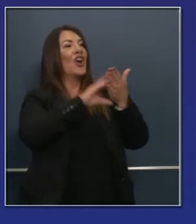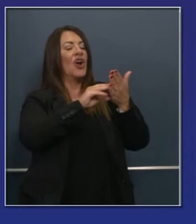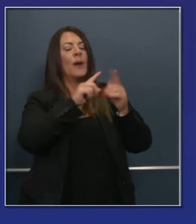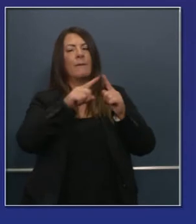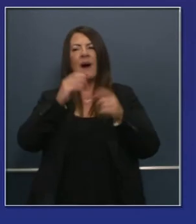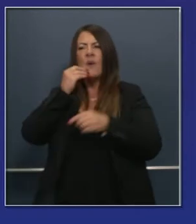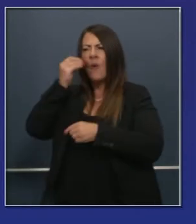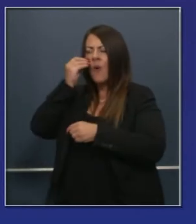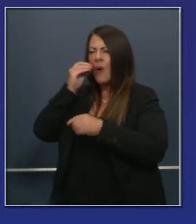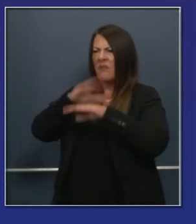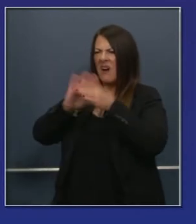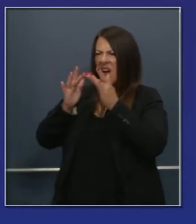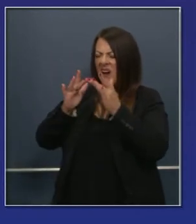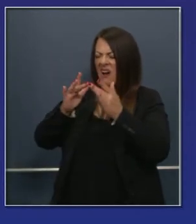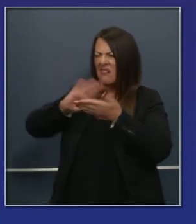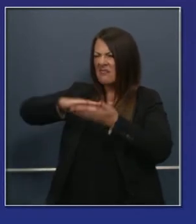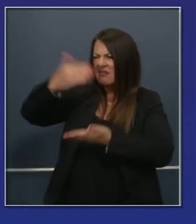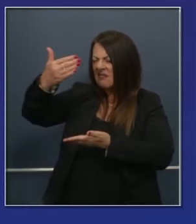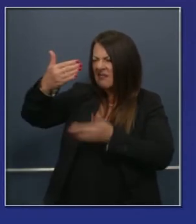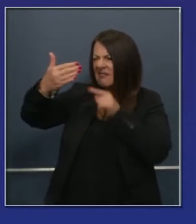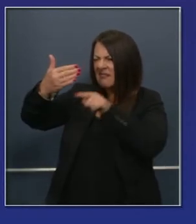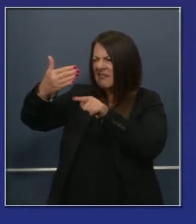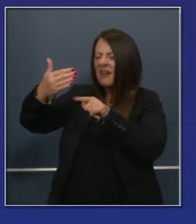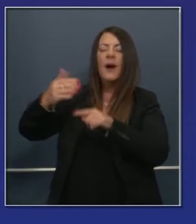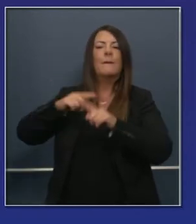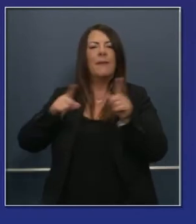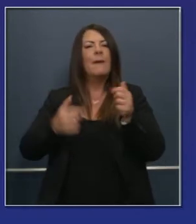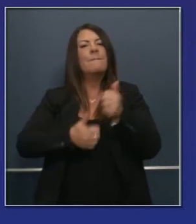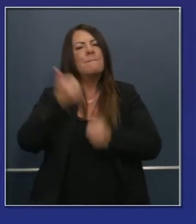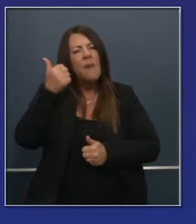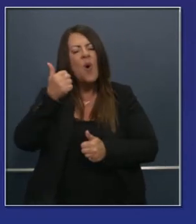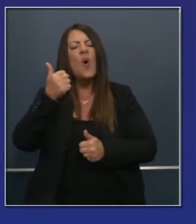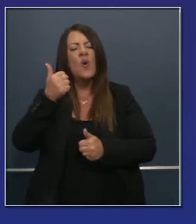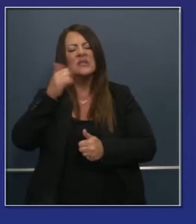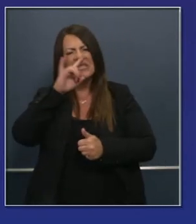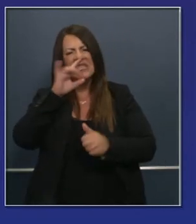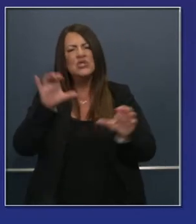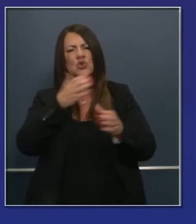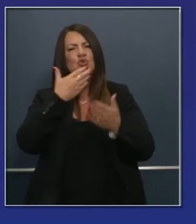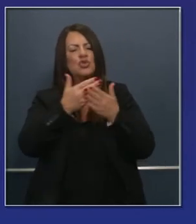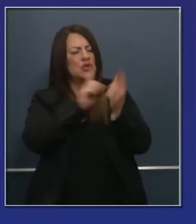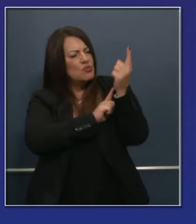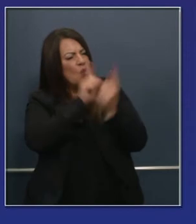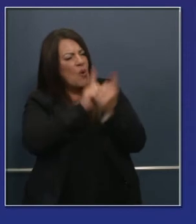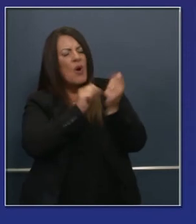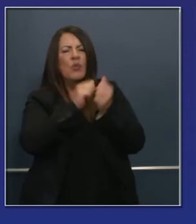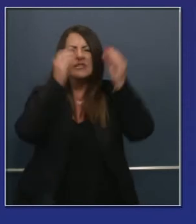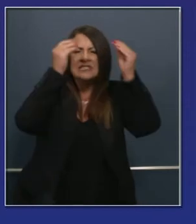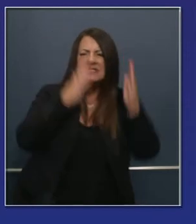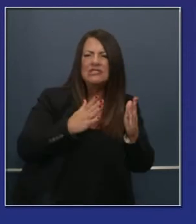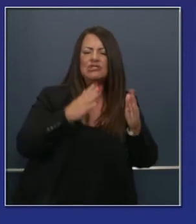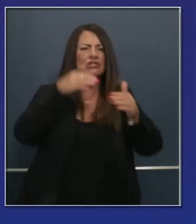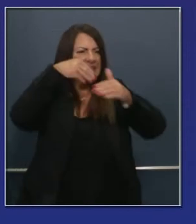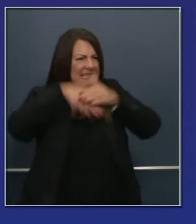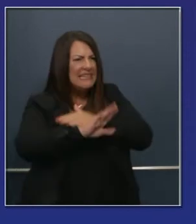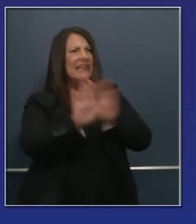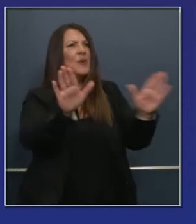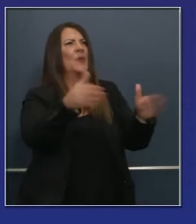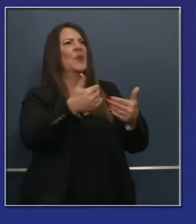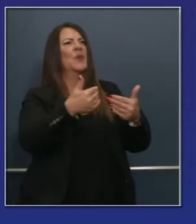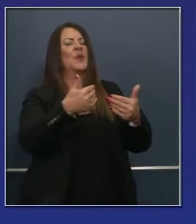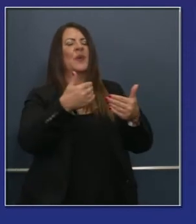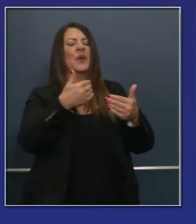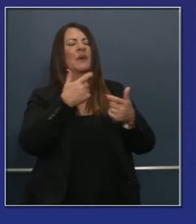importante y sabemos que podemos trabajar en la computadora todo el día, pero no hay nada como que el estudiante esté con el maestro. La